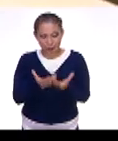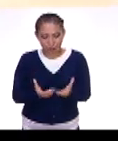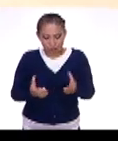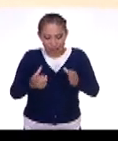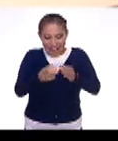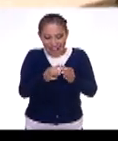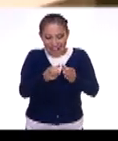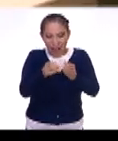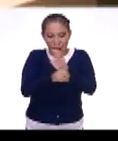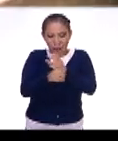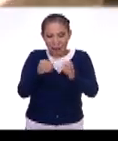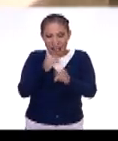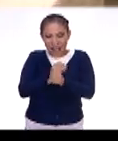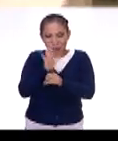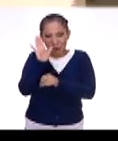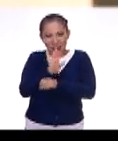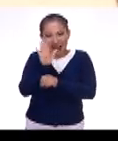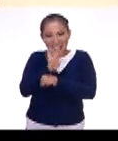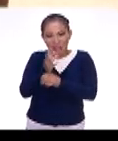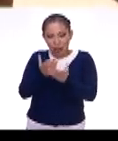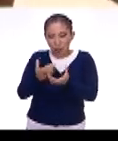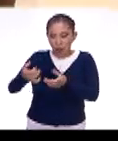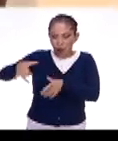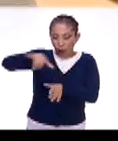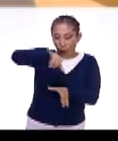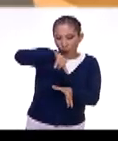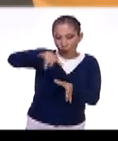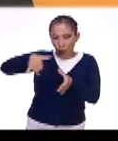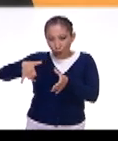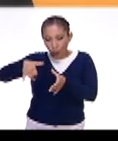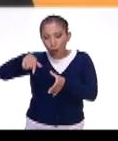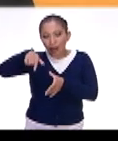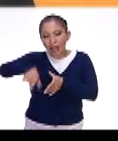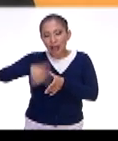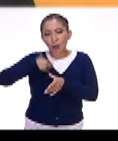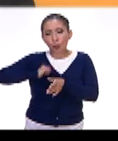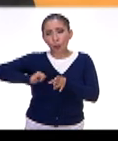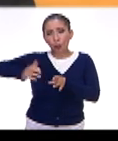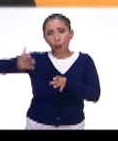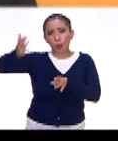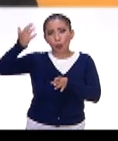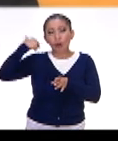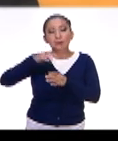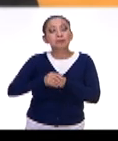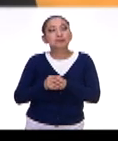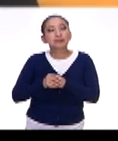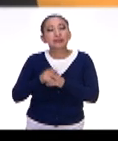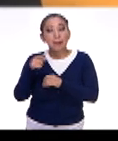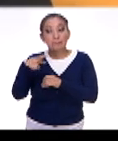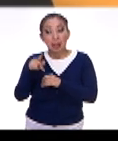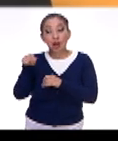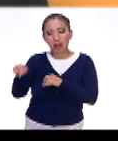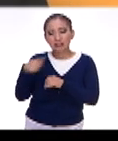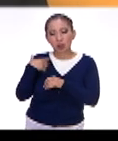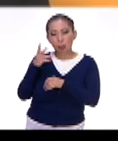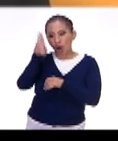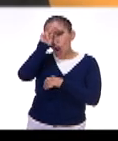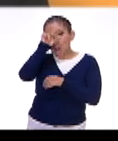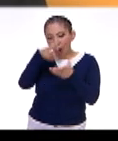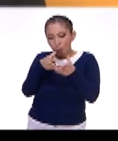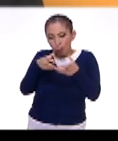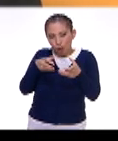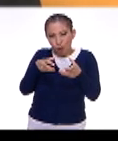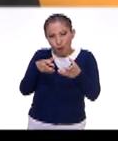pieza que es una jarrita, que es prehispánica, en México antiguo, y que es una hormiga